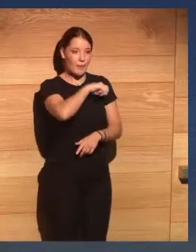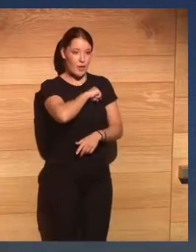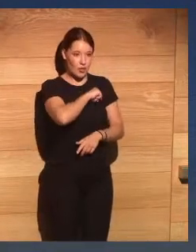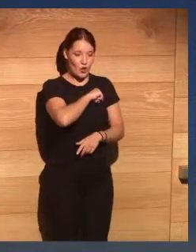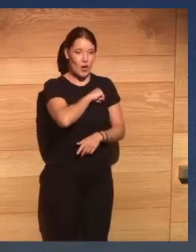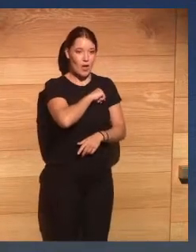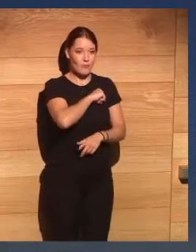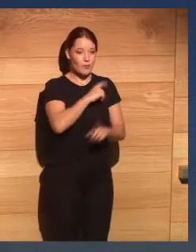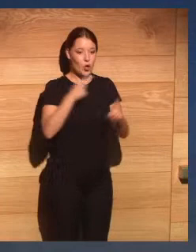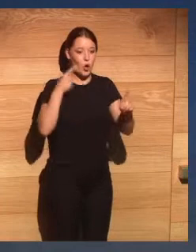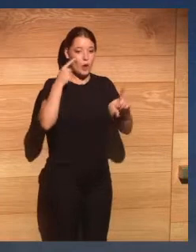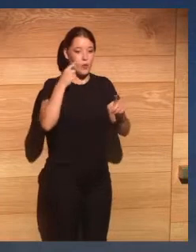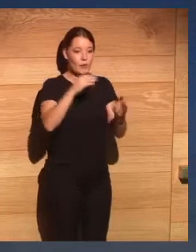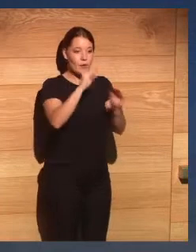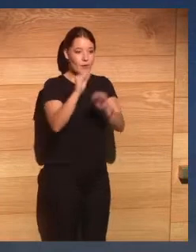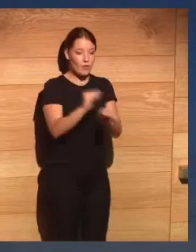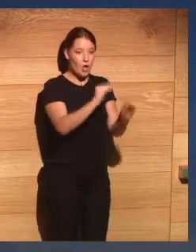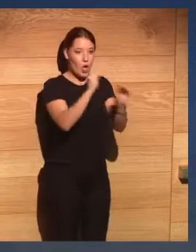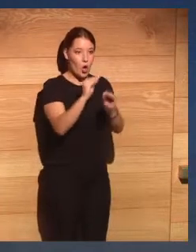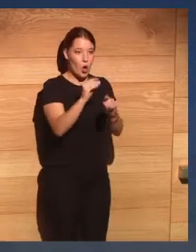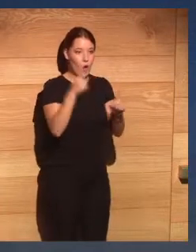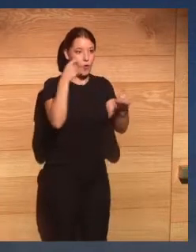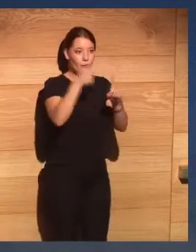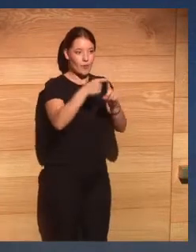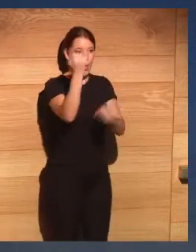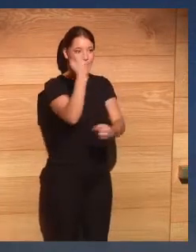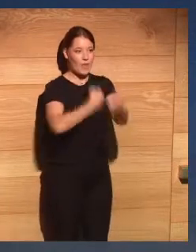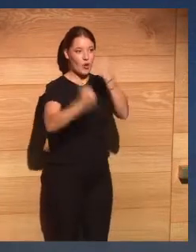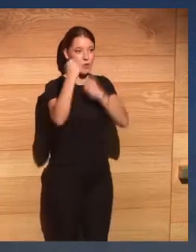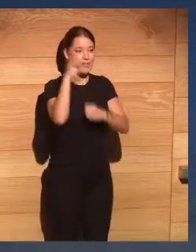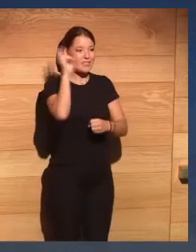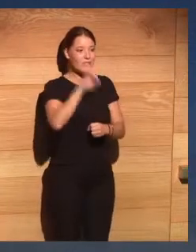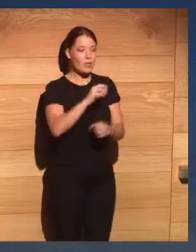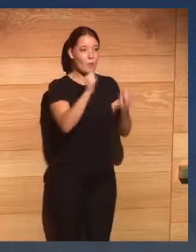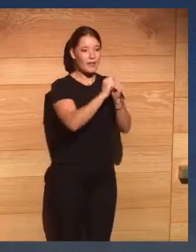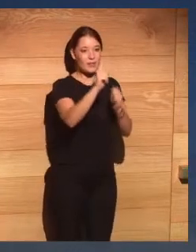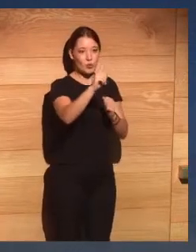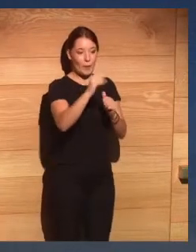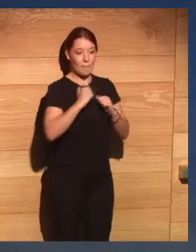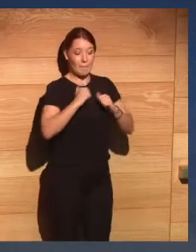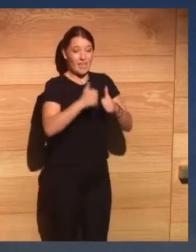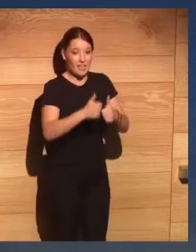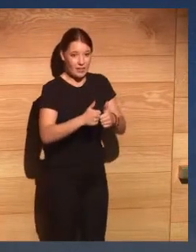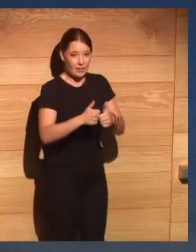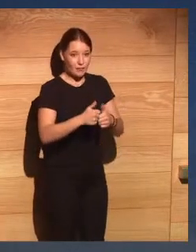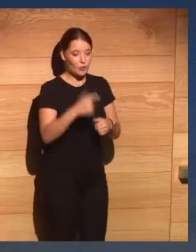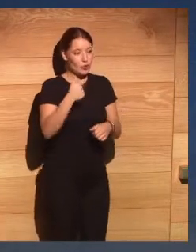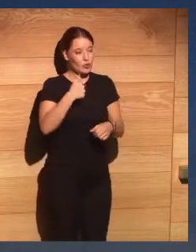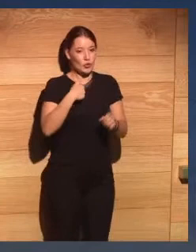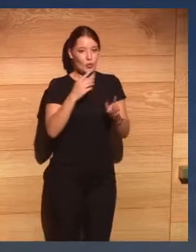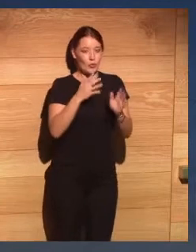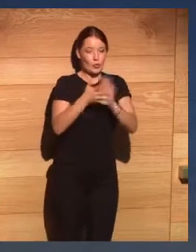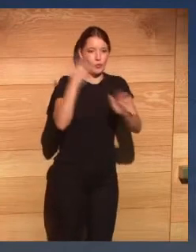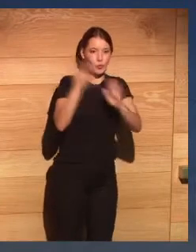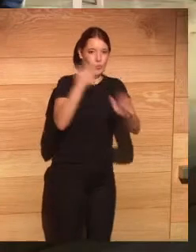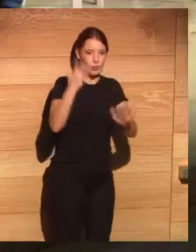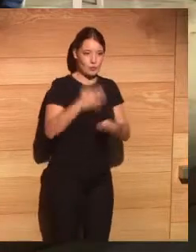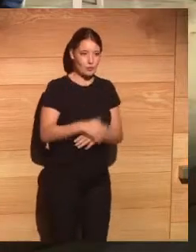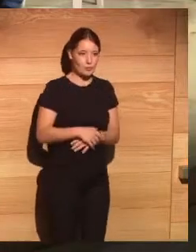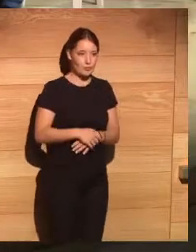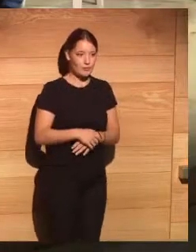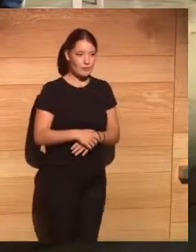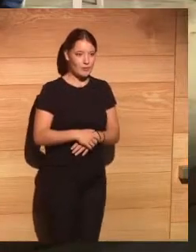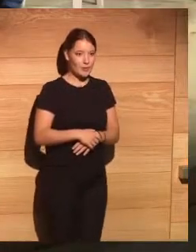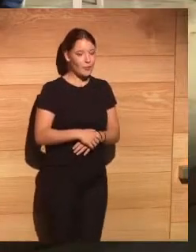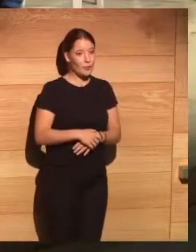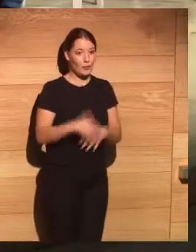la economía que se perfilaba en el siglo XXI me tengo que dar prisa uy pues sí pues sí pues entonces